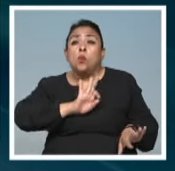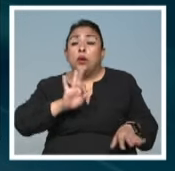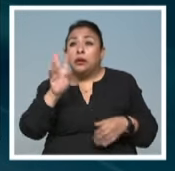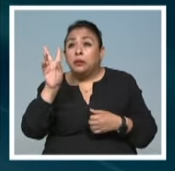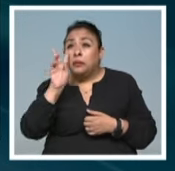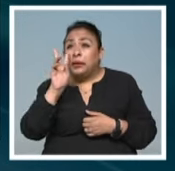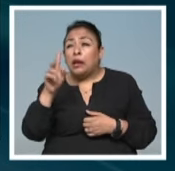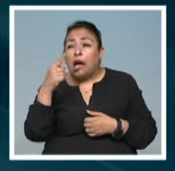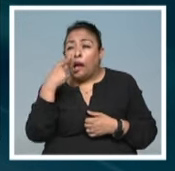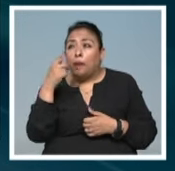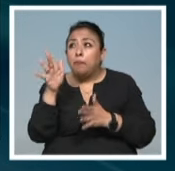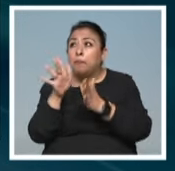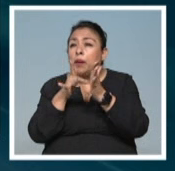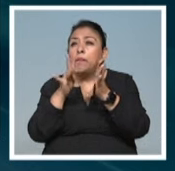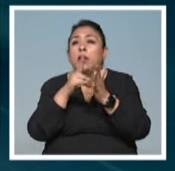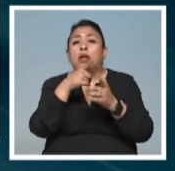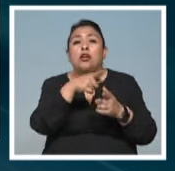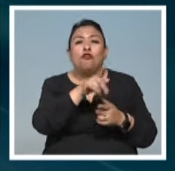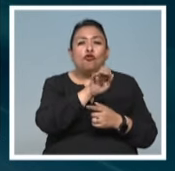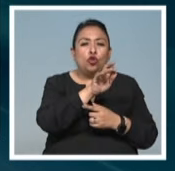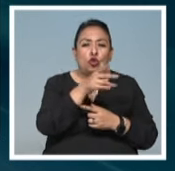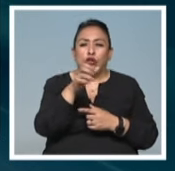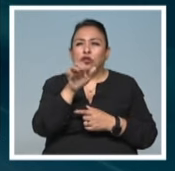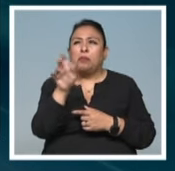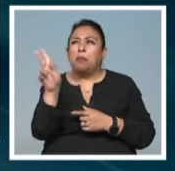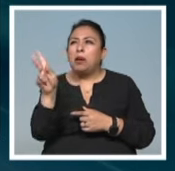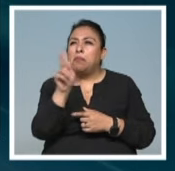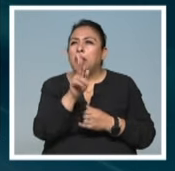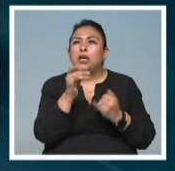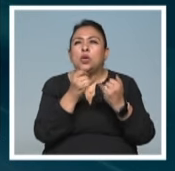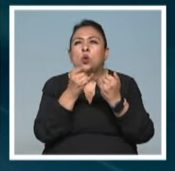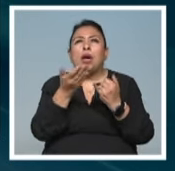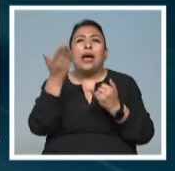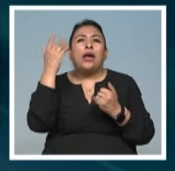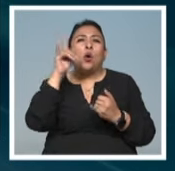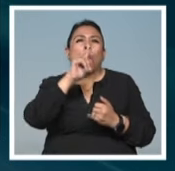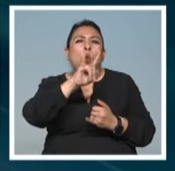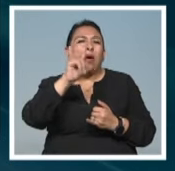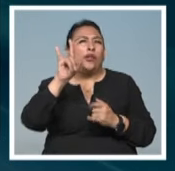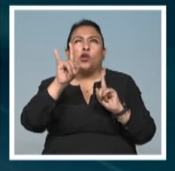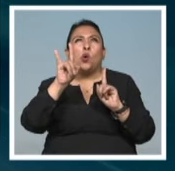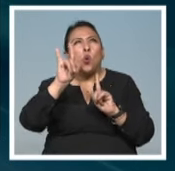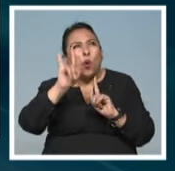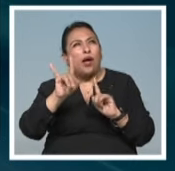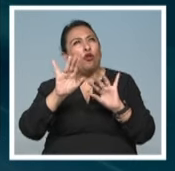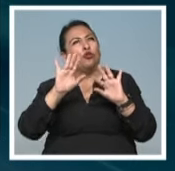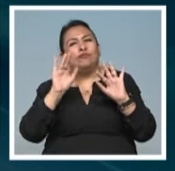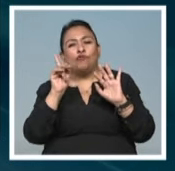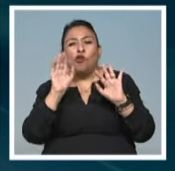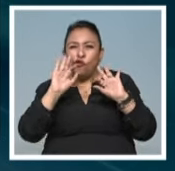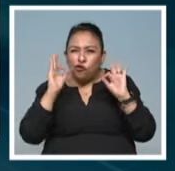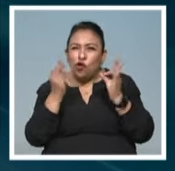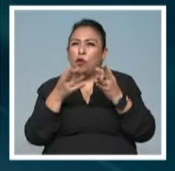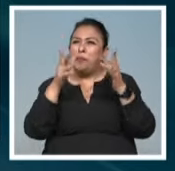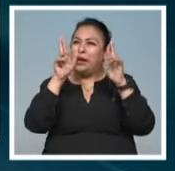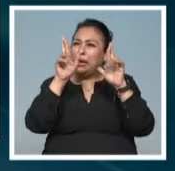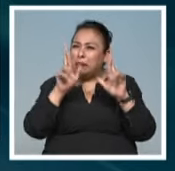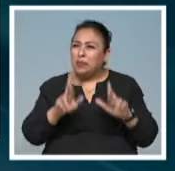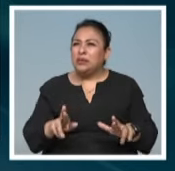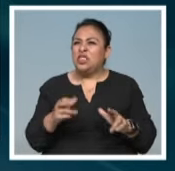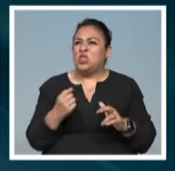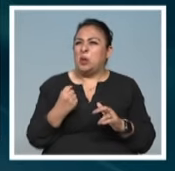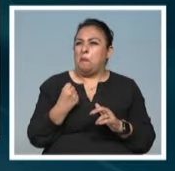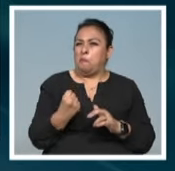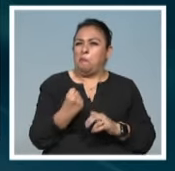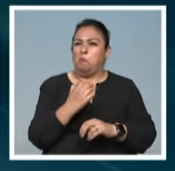encontrar referencias en las pinturas de Fulgor y Sombra a cuadros, y más que cuadros, como maneras de representar al